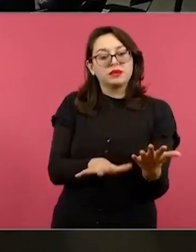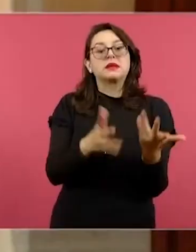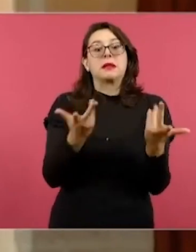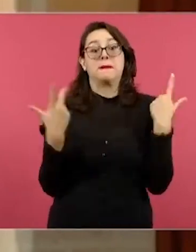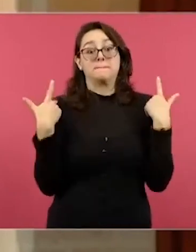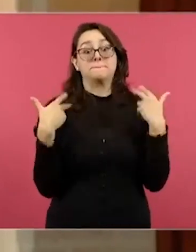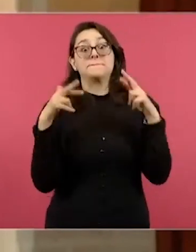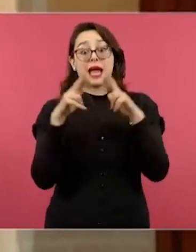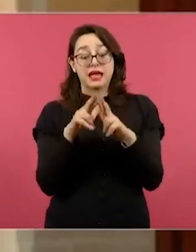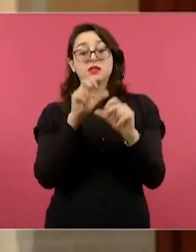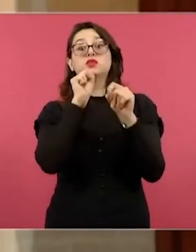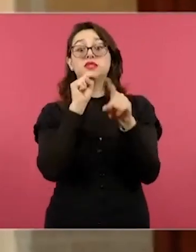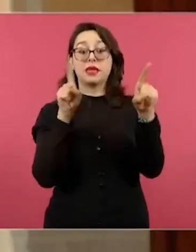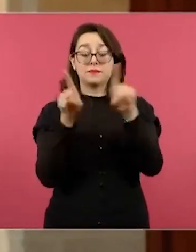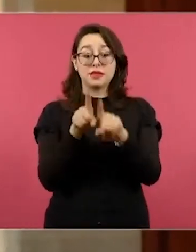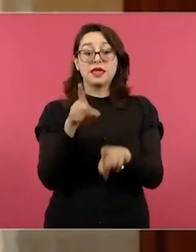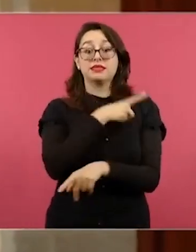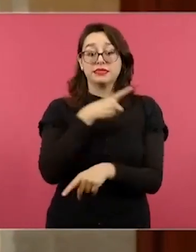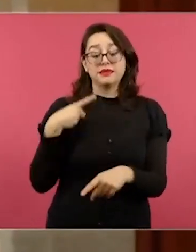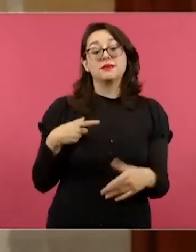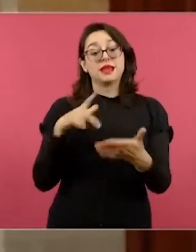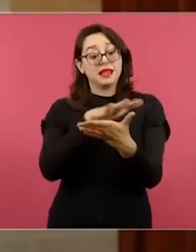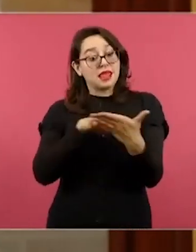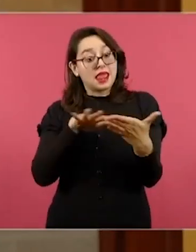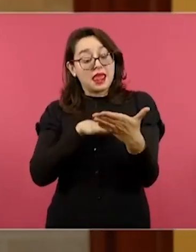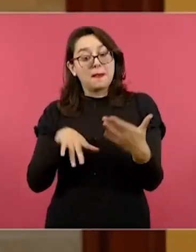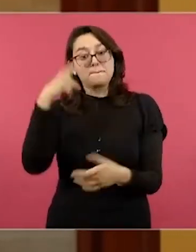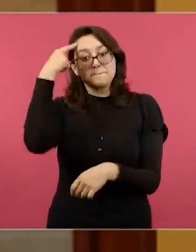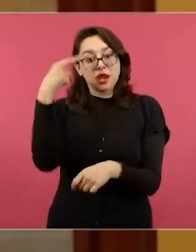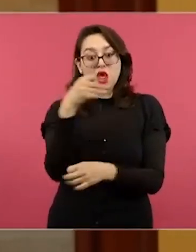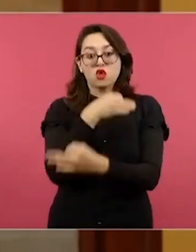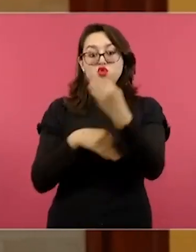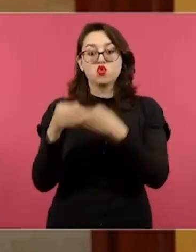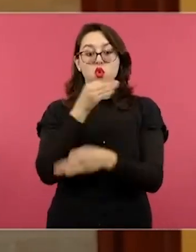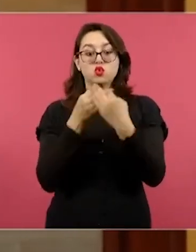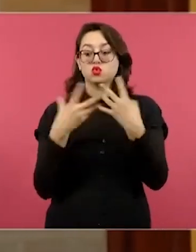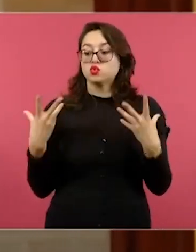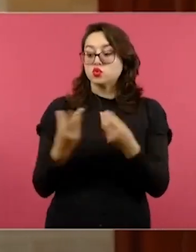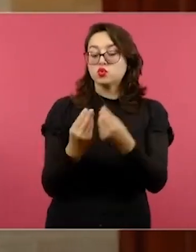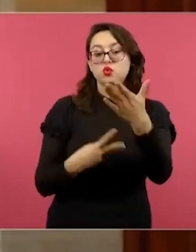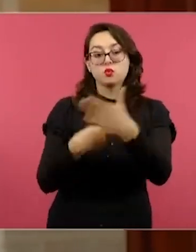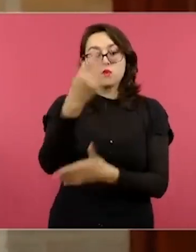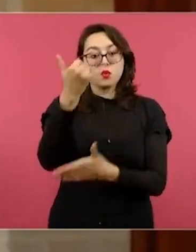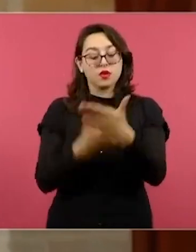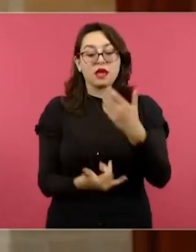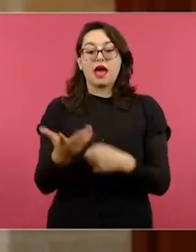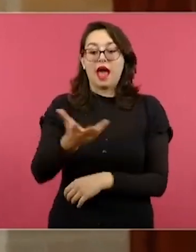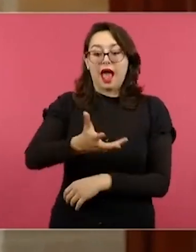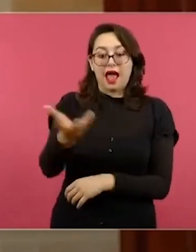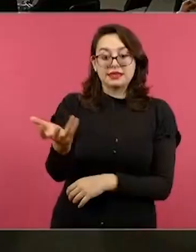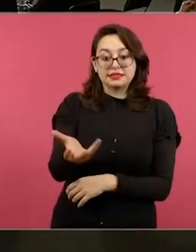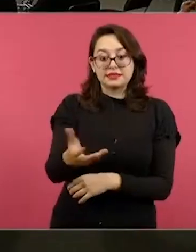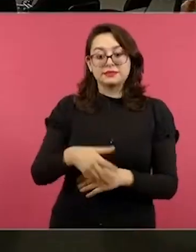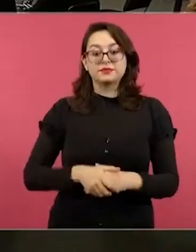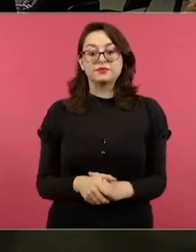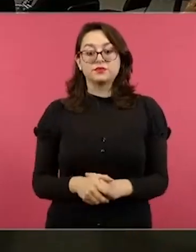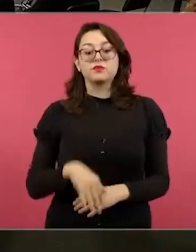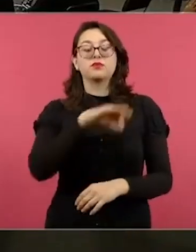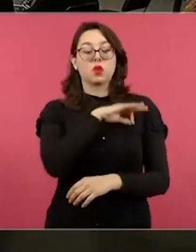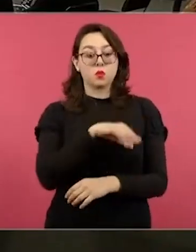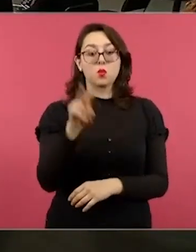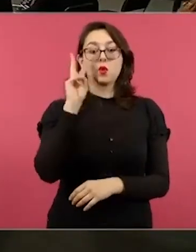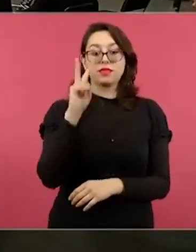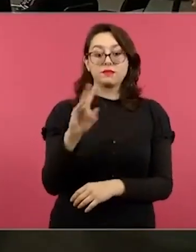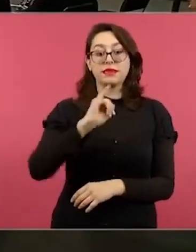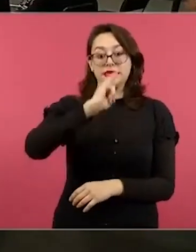en los proyectos antecitados. Adelante por favor. Imágenes como la que pueden ver acá, en